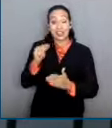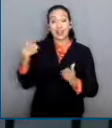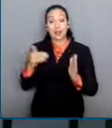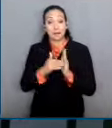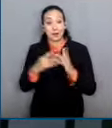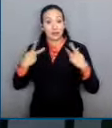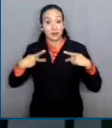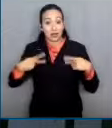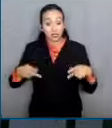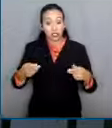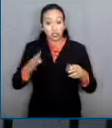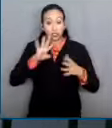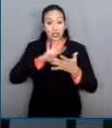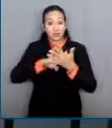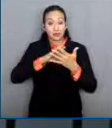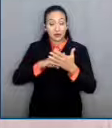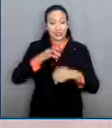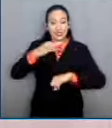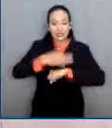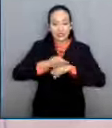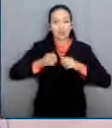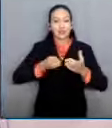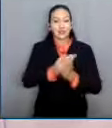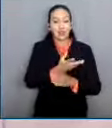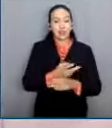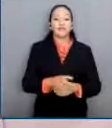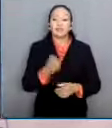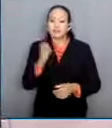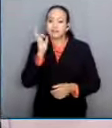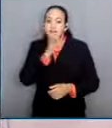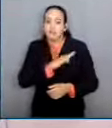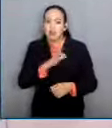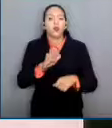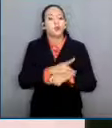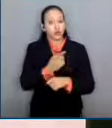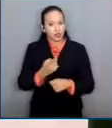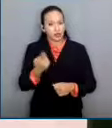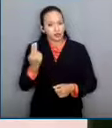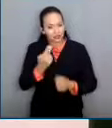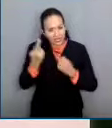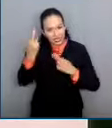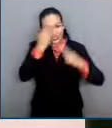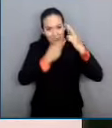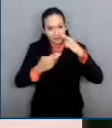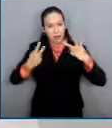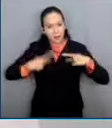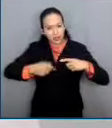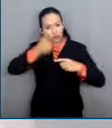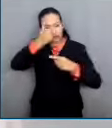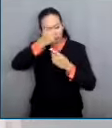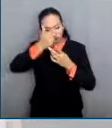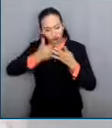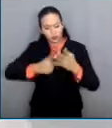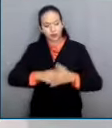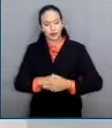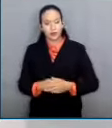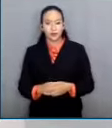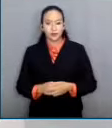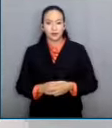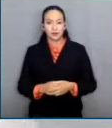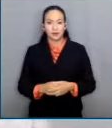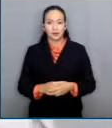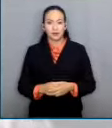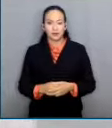la prisión preventiva oficiosa pues se analizaría caso por caso aseguraron senadoras y senadores. Lo ha dicho muy